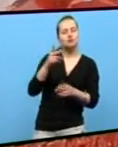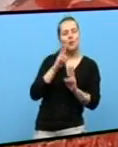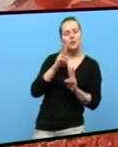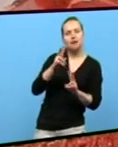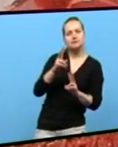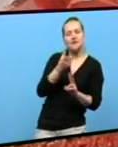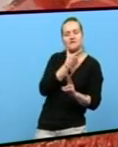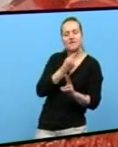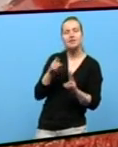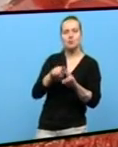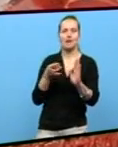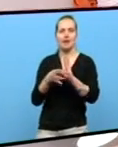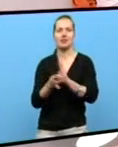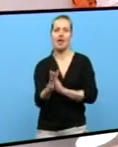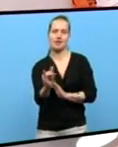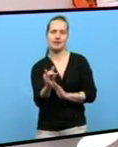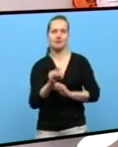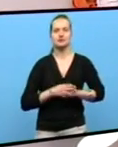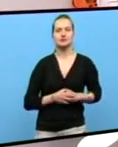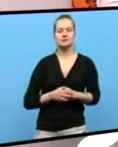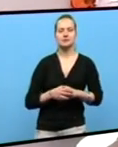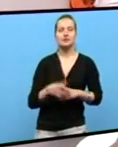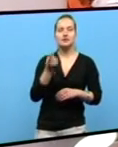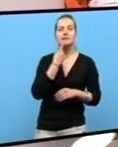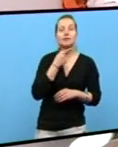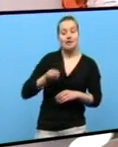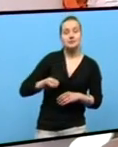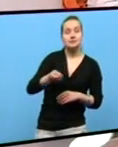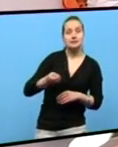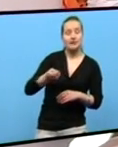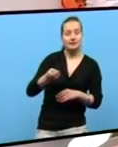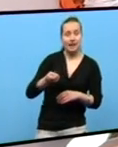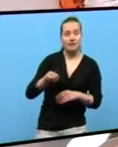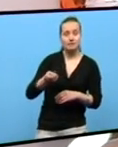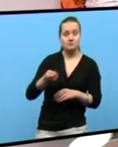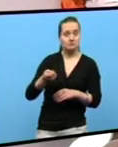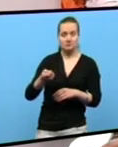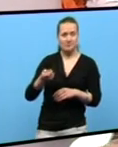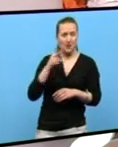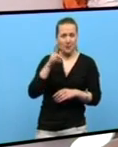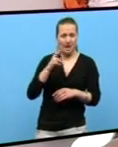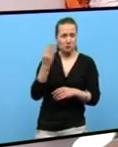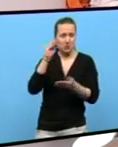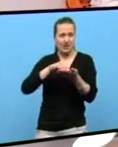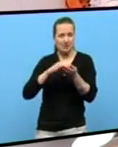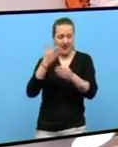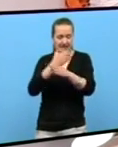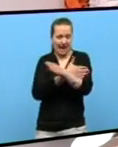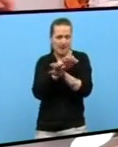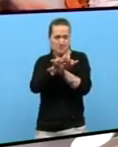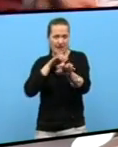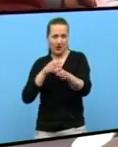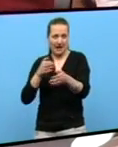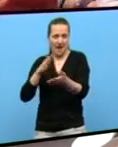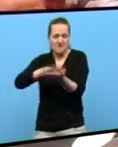que é unha carne de calidade Nun coce na sartén como habitualmente suele pasar ca maioría da carne Que